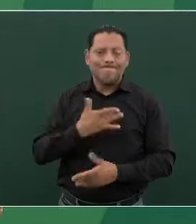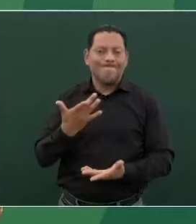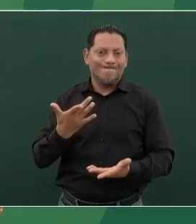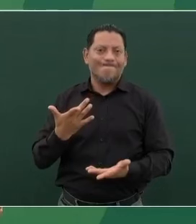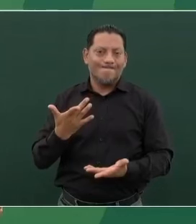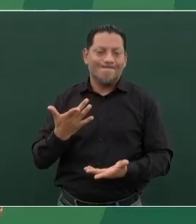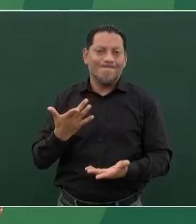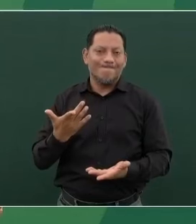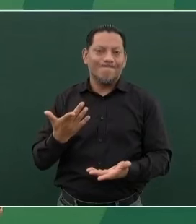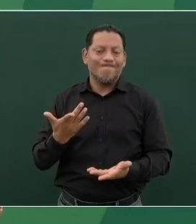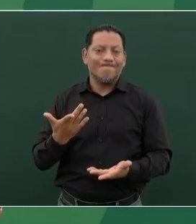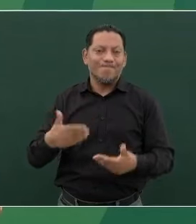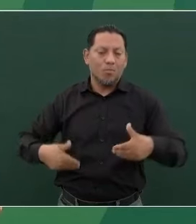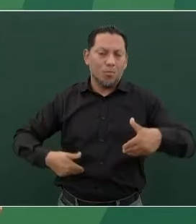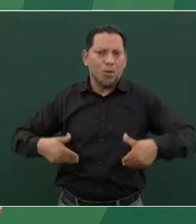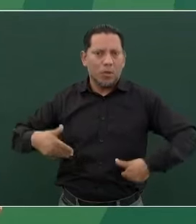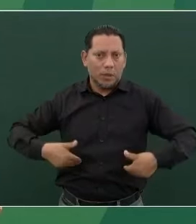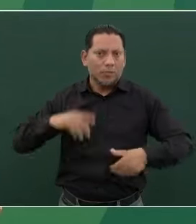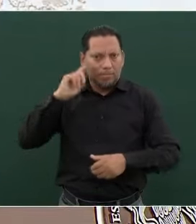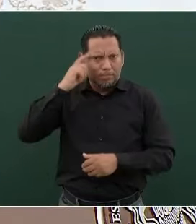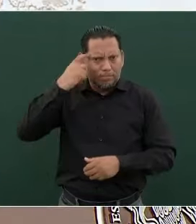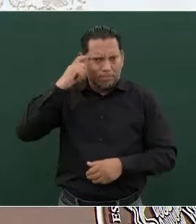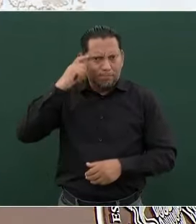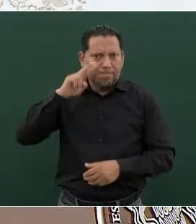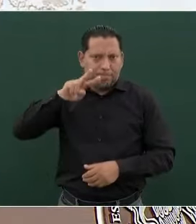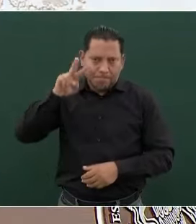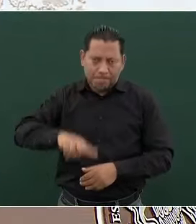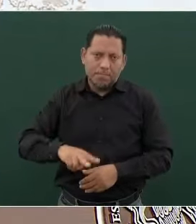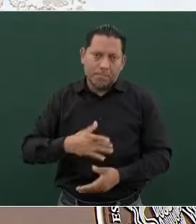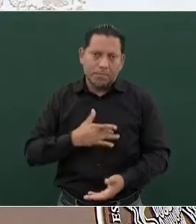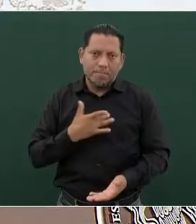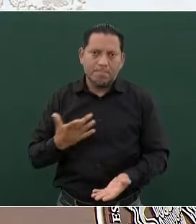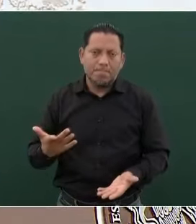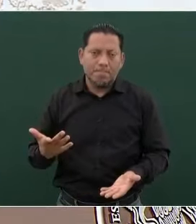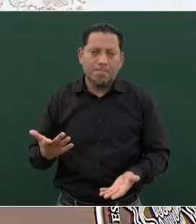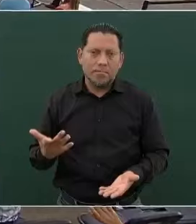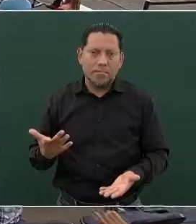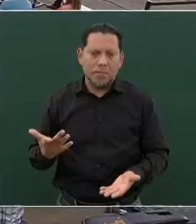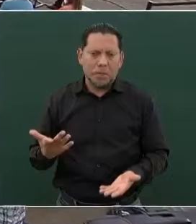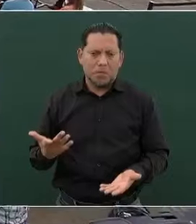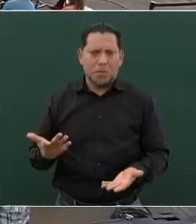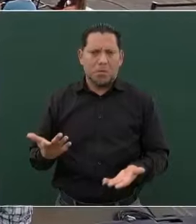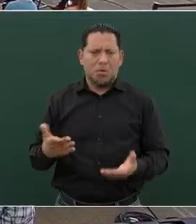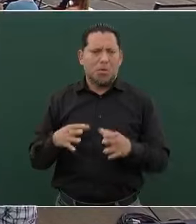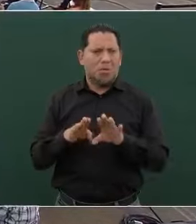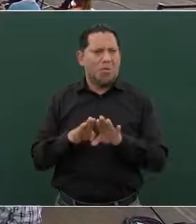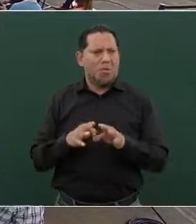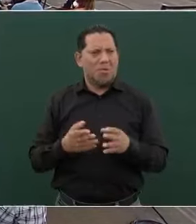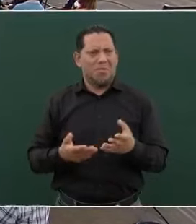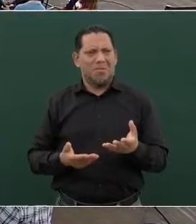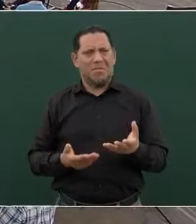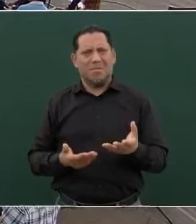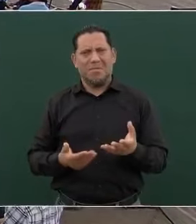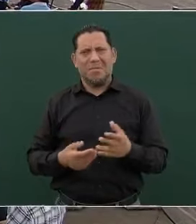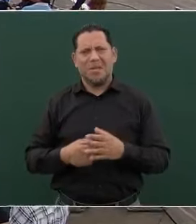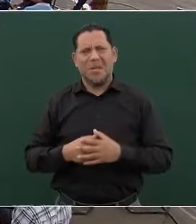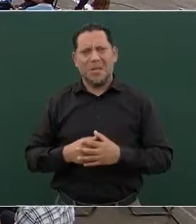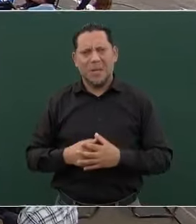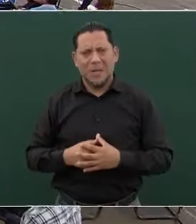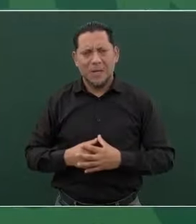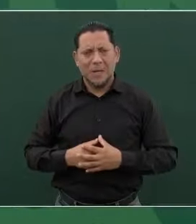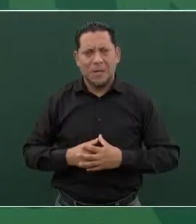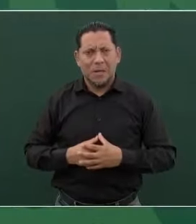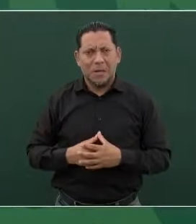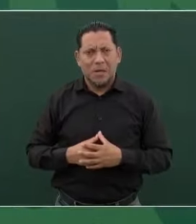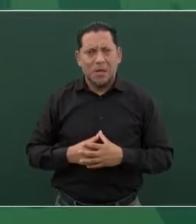como que viene